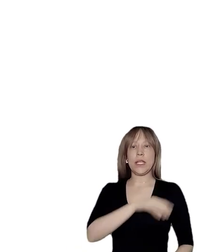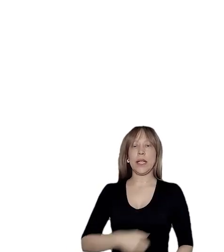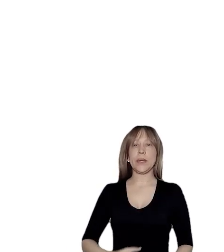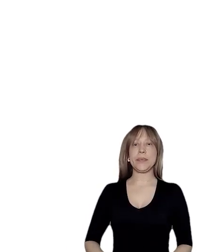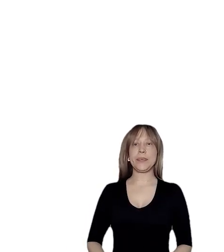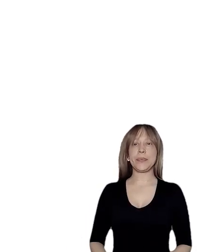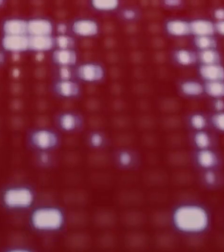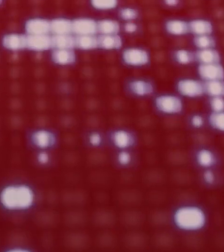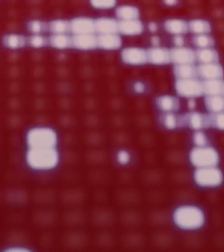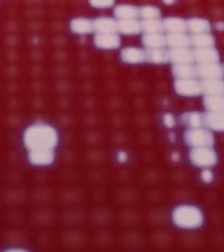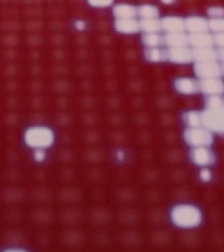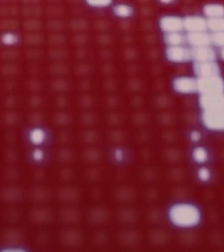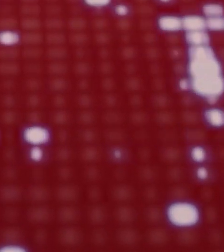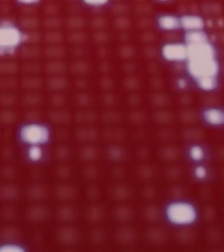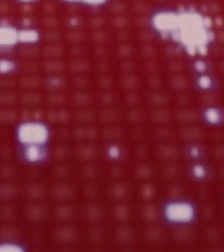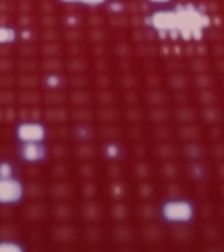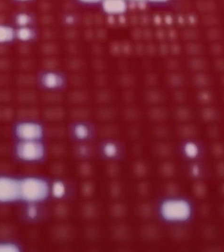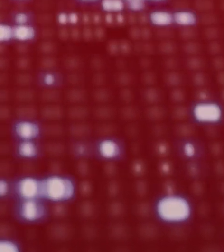de Chile